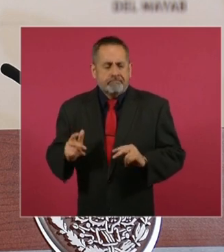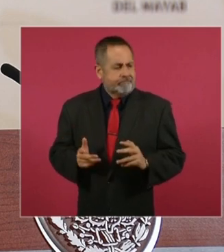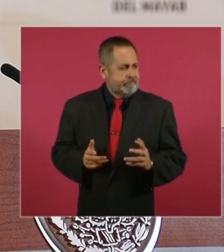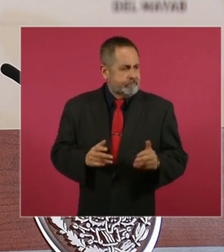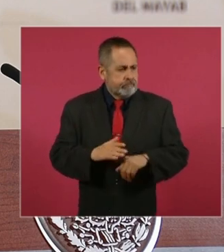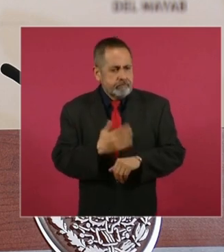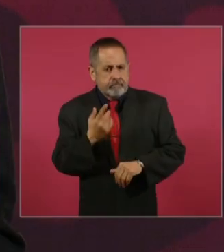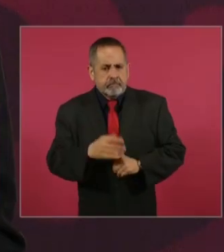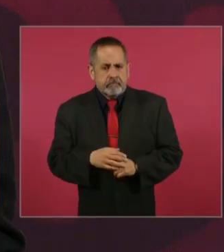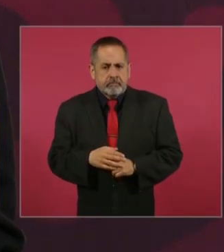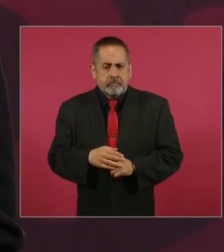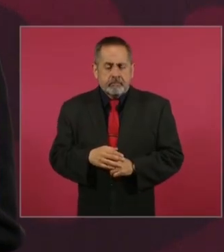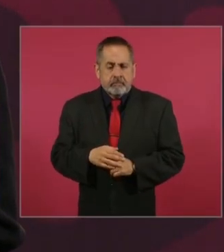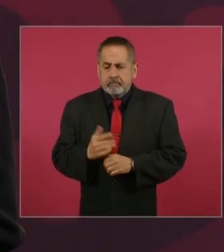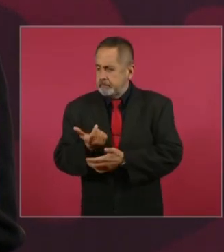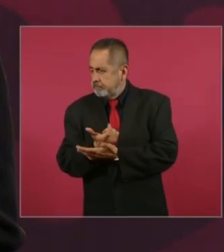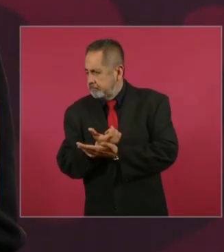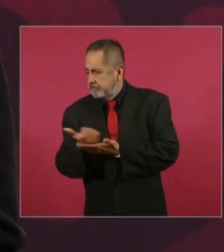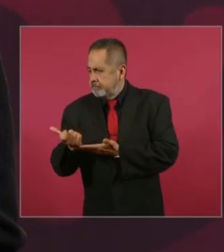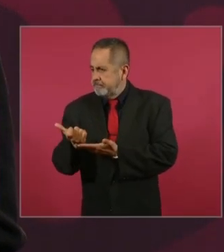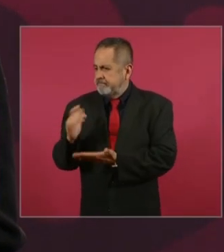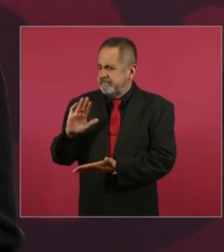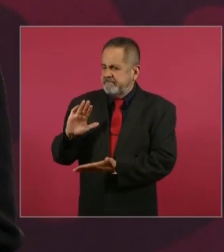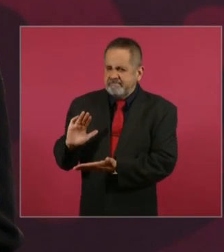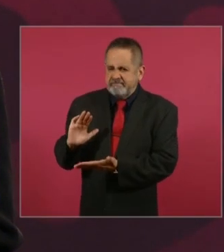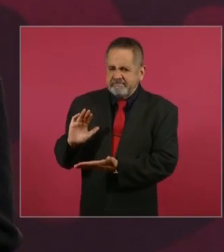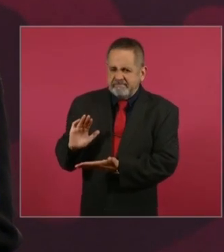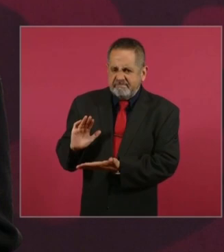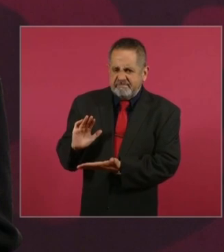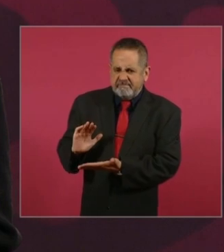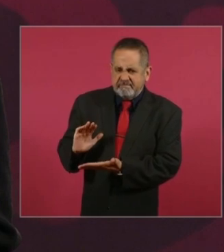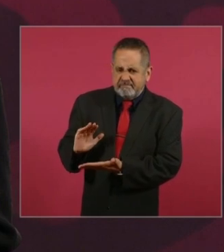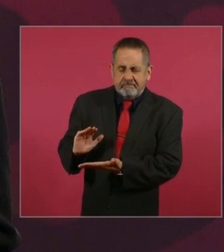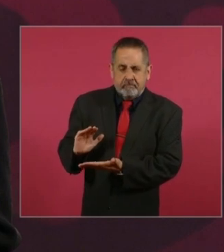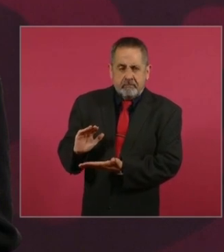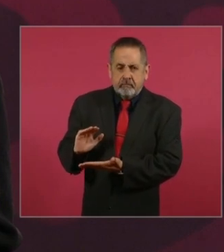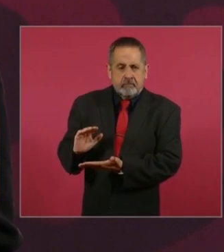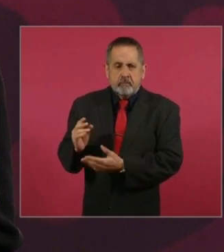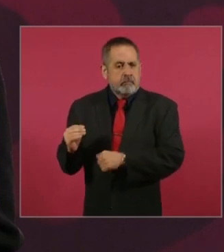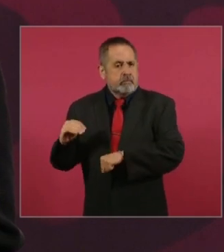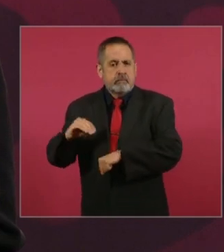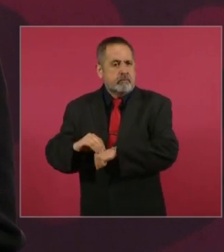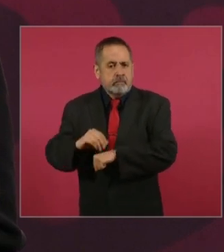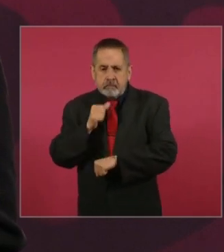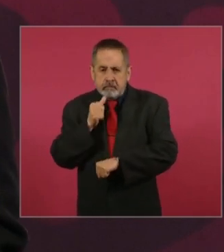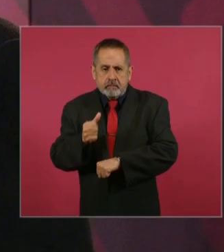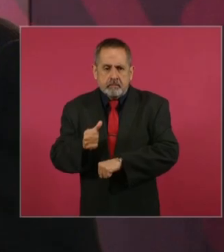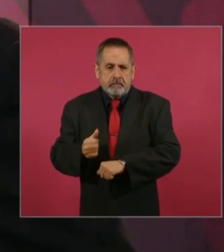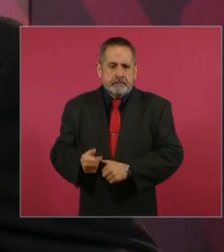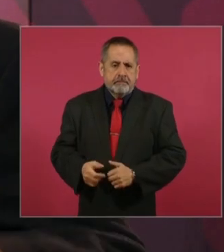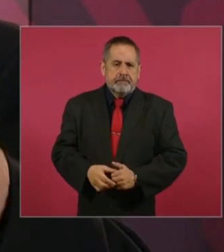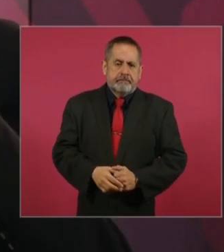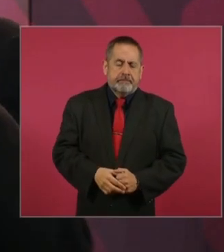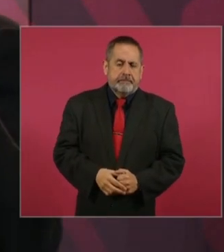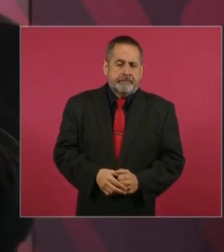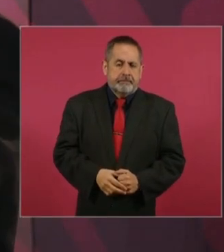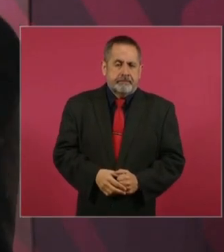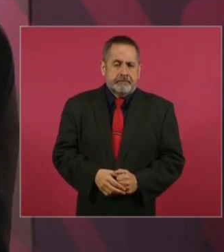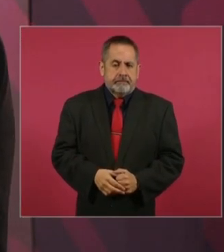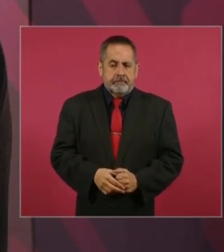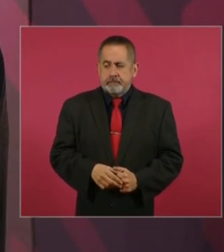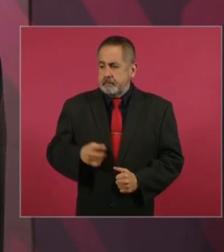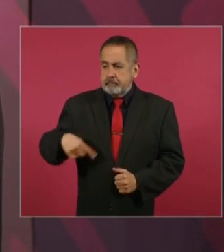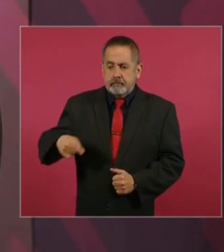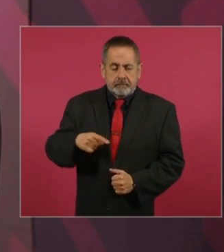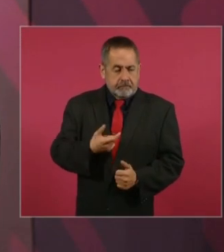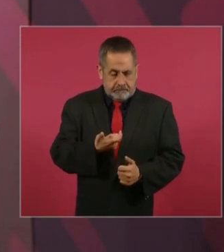se redujo el poder